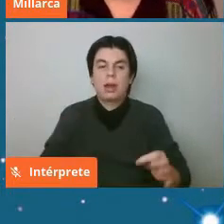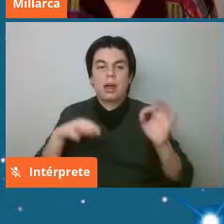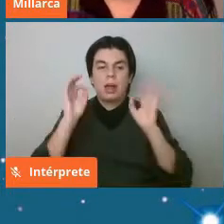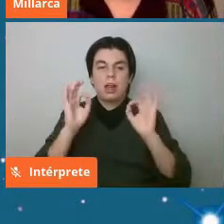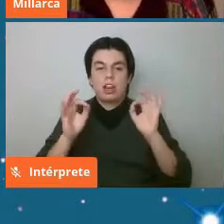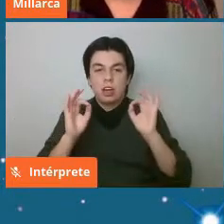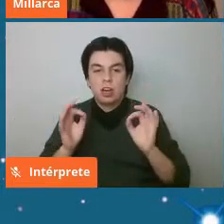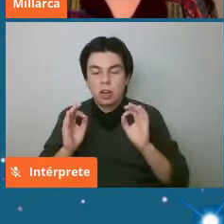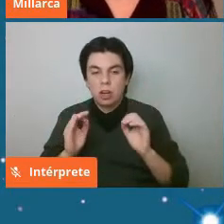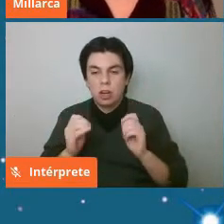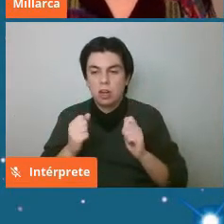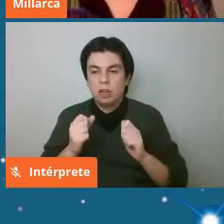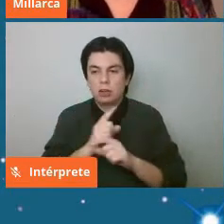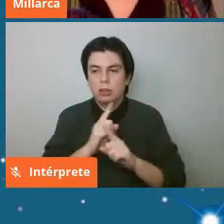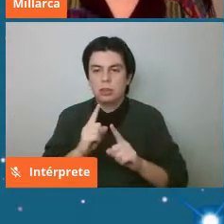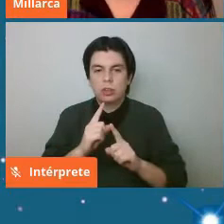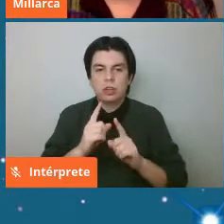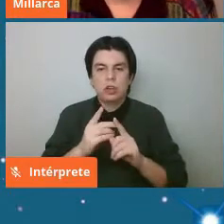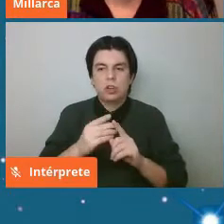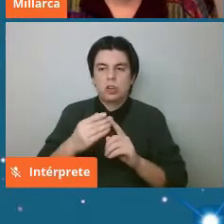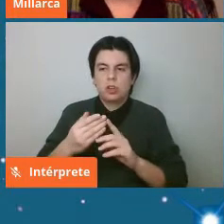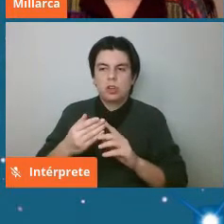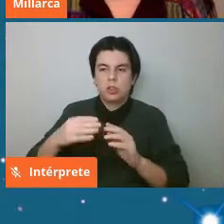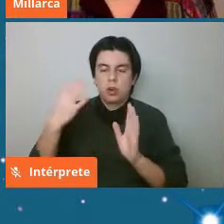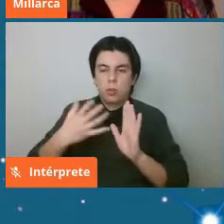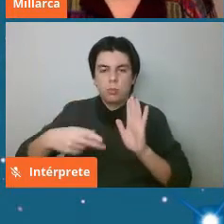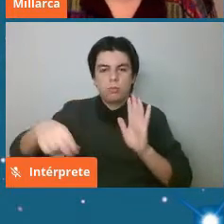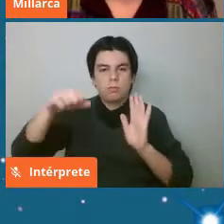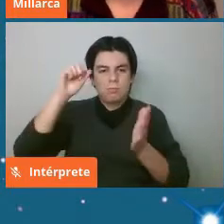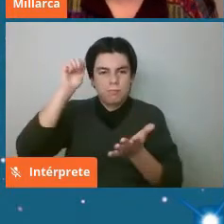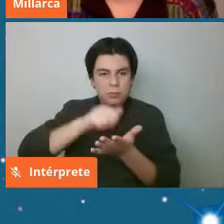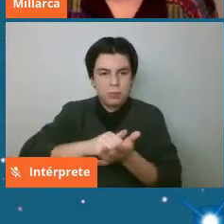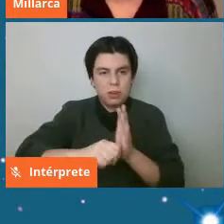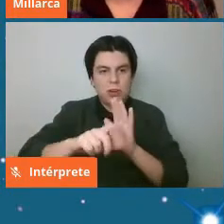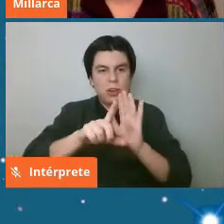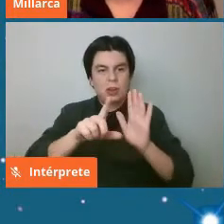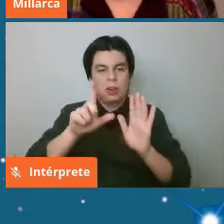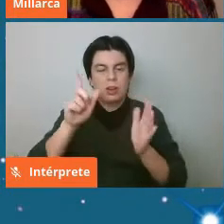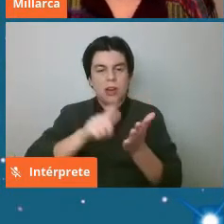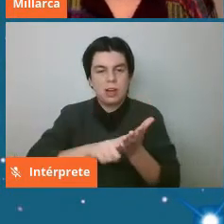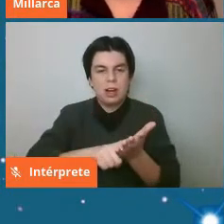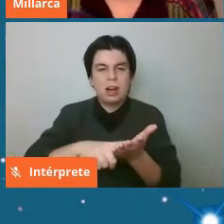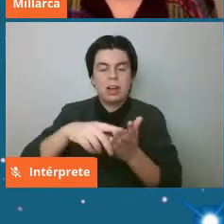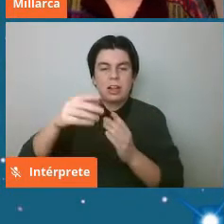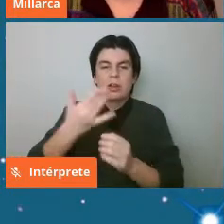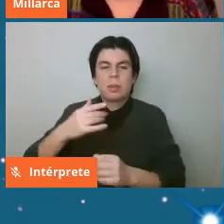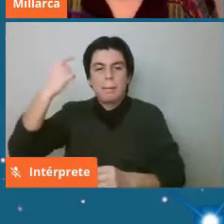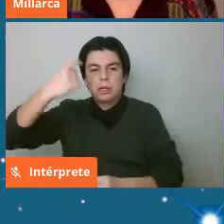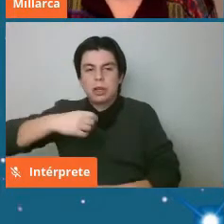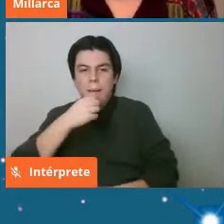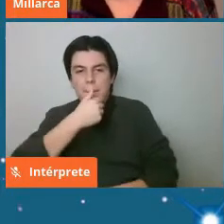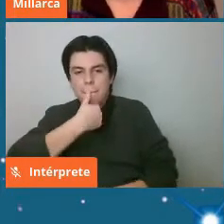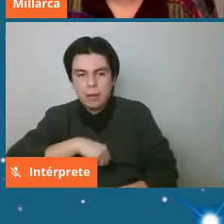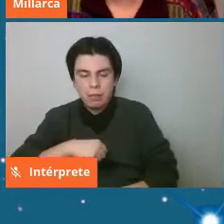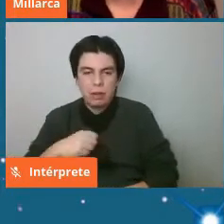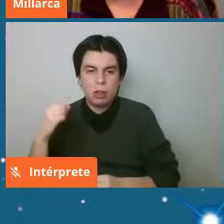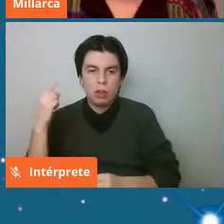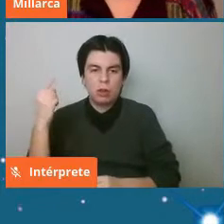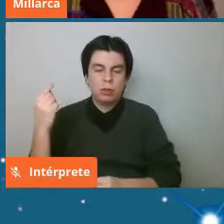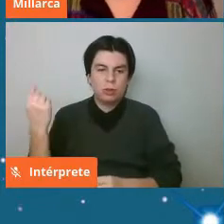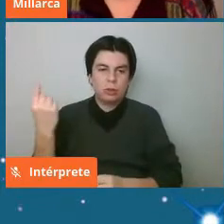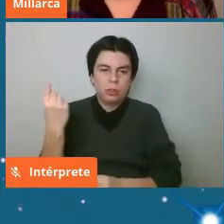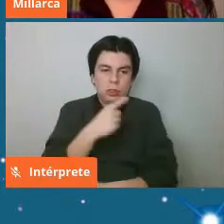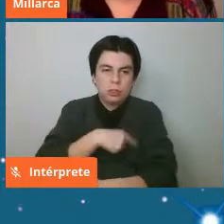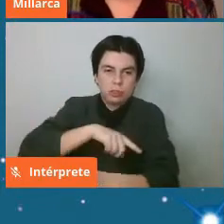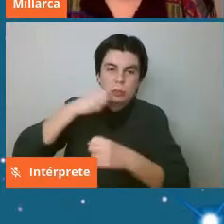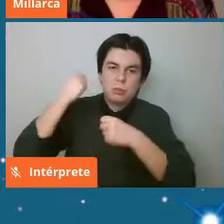de las expediciones científicas cómo van a operar los coleccionistas privados etcétera y eso hasta el momento no ha resultado